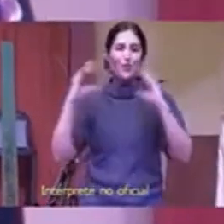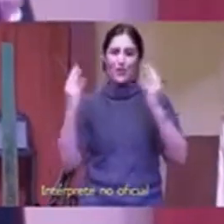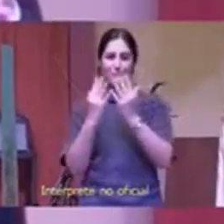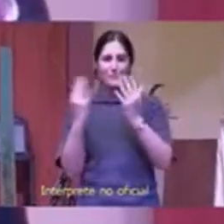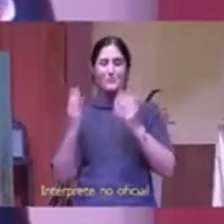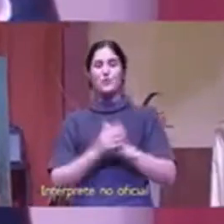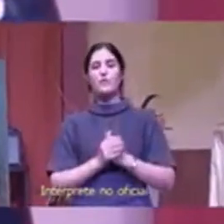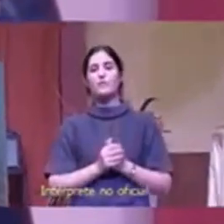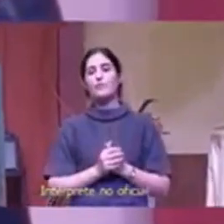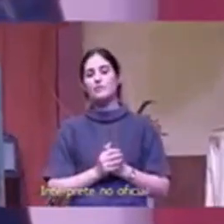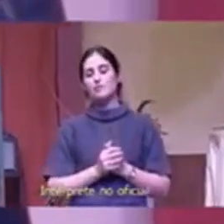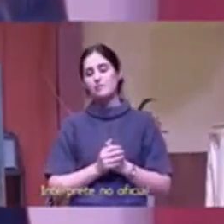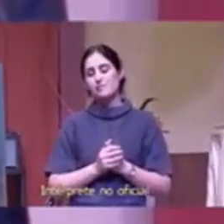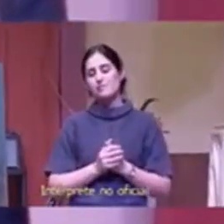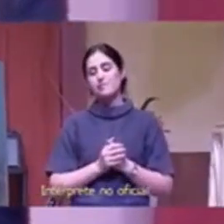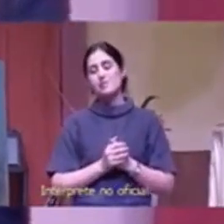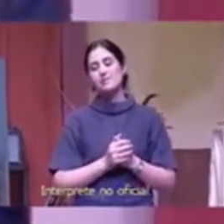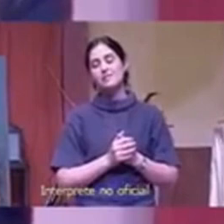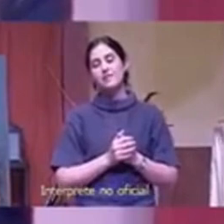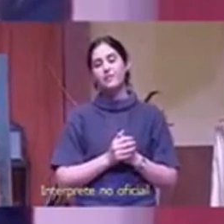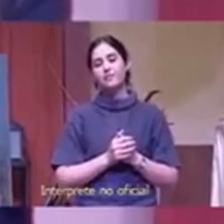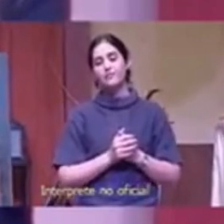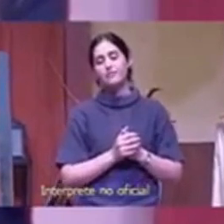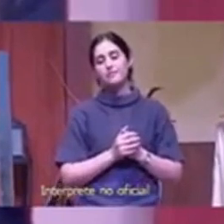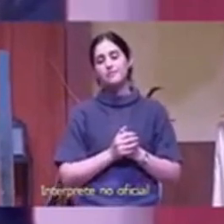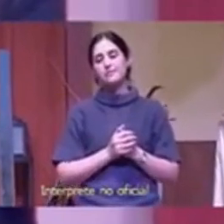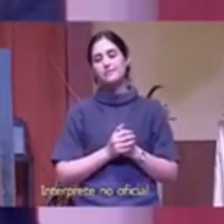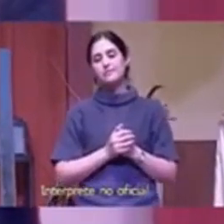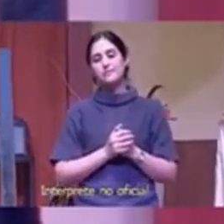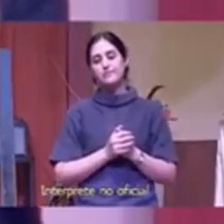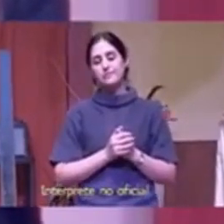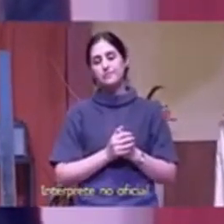comisión se les aplica a ustedes de hecho